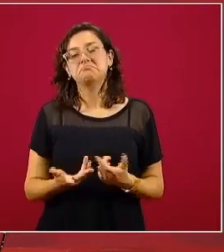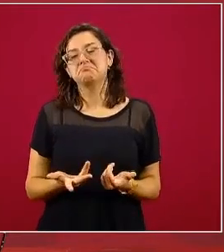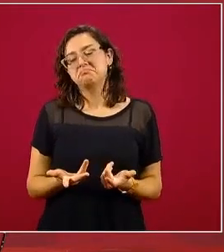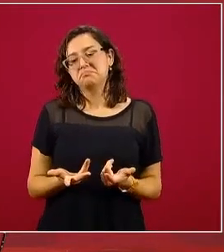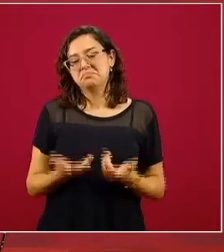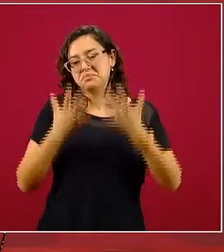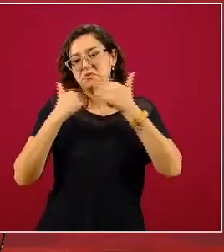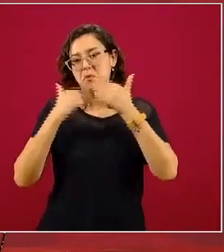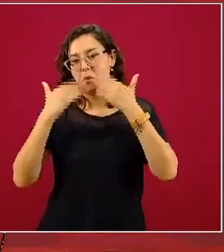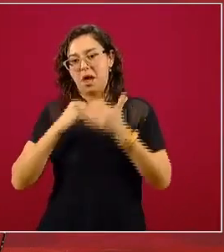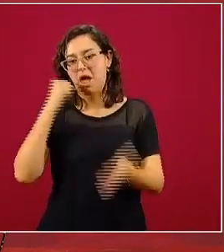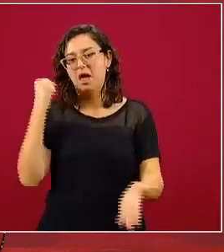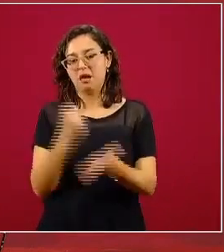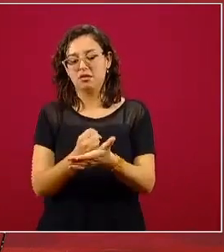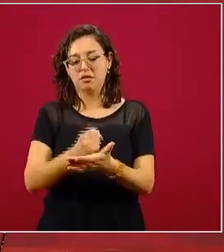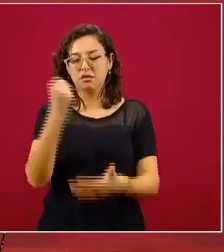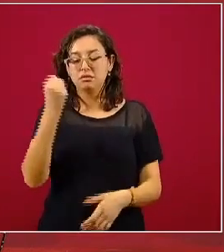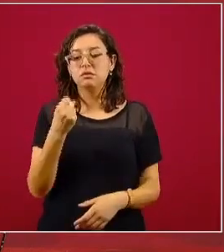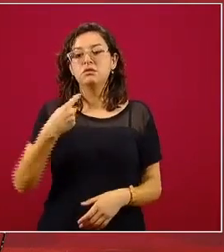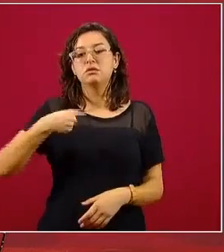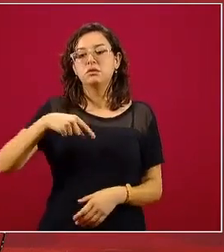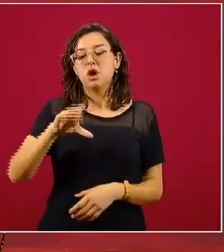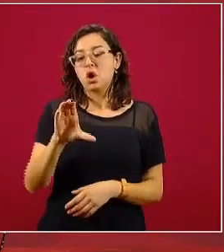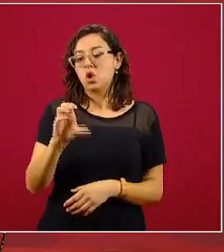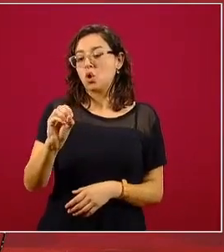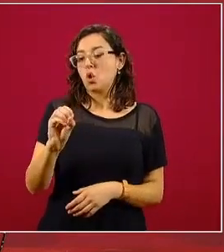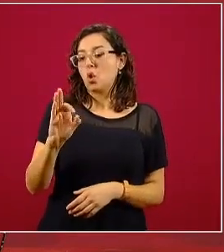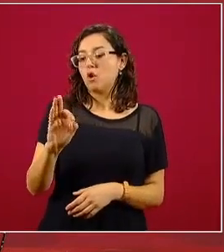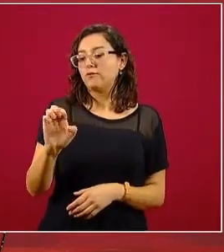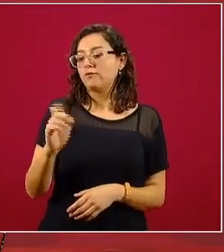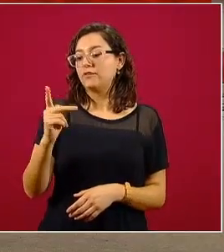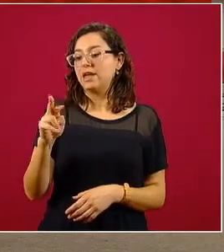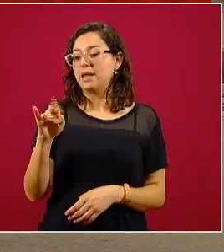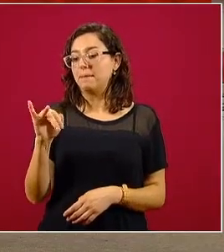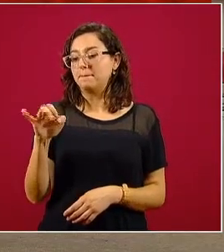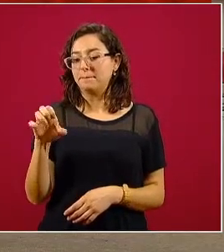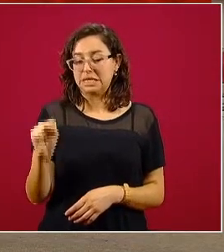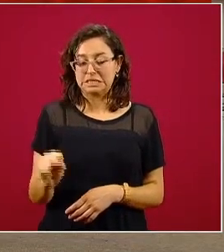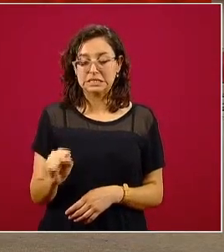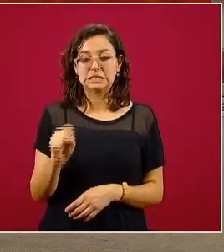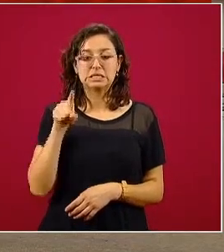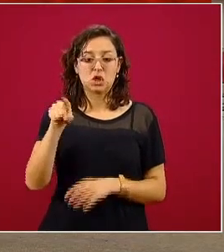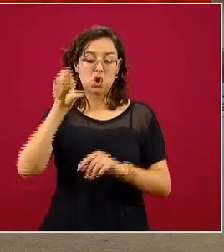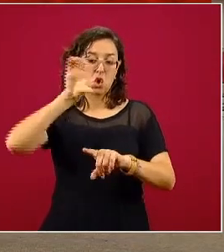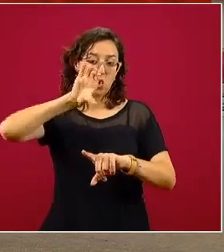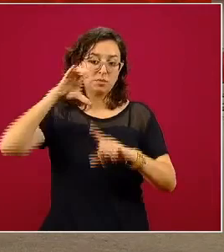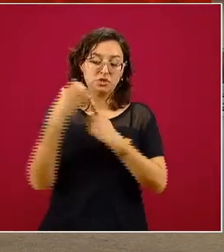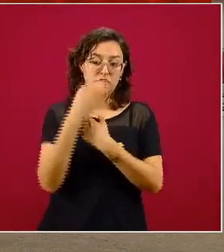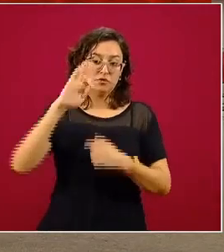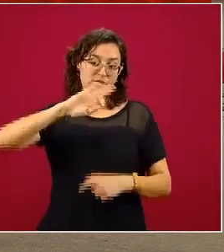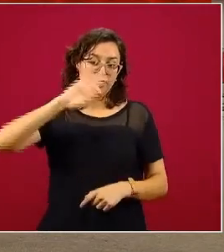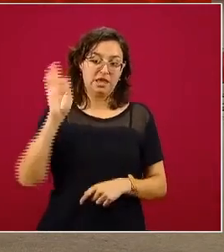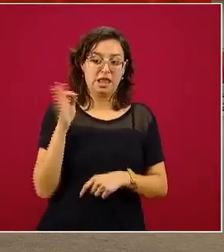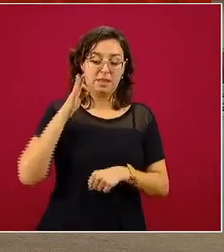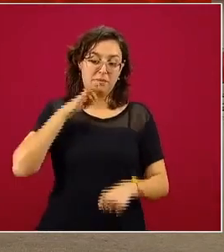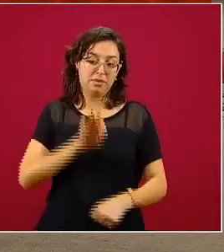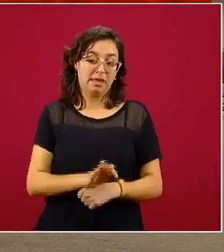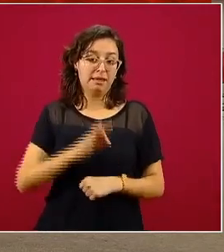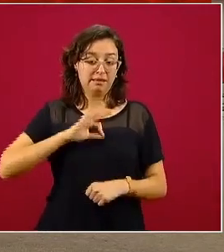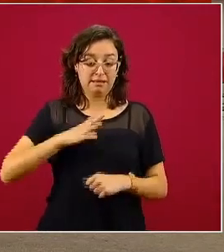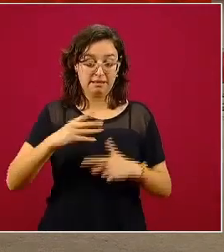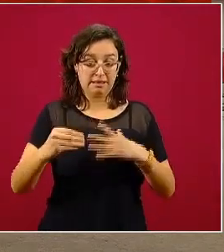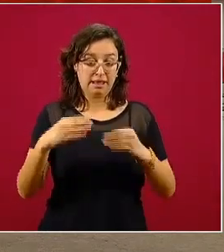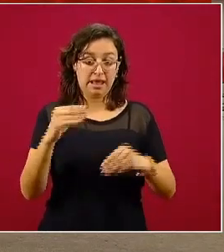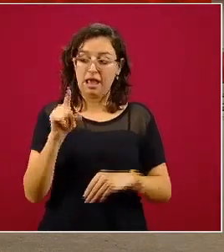medicamentos. Lo que podemos decir es que la COFEPRIS, la Comisión Federal para la Protección contra Riesgos Sanitarios, es la